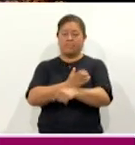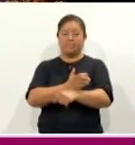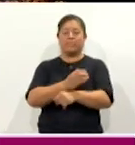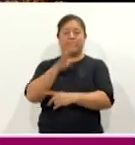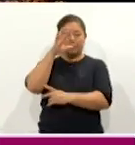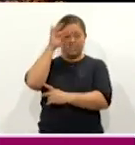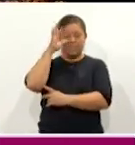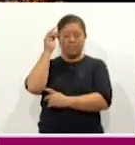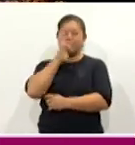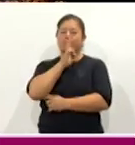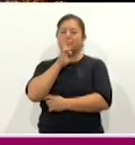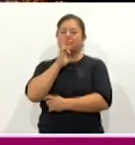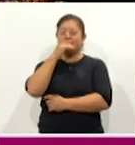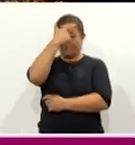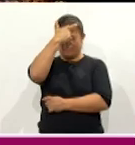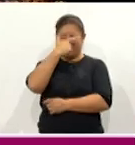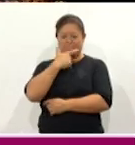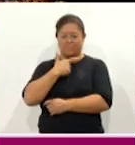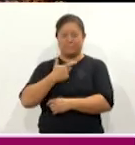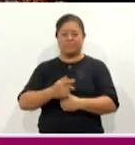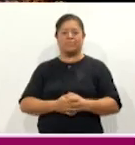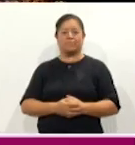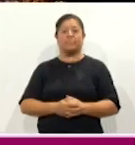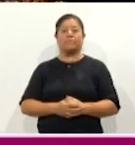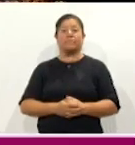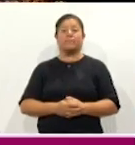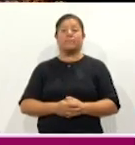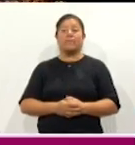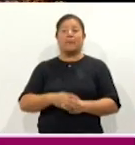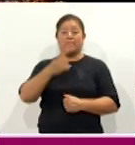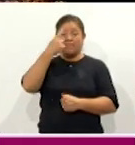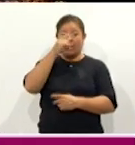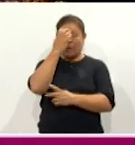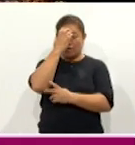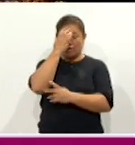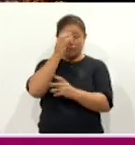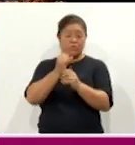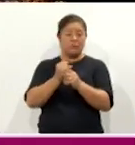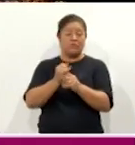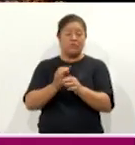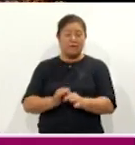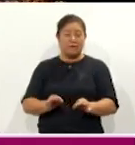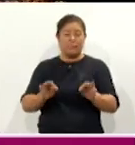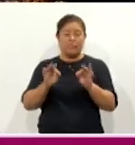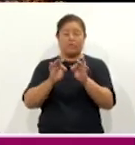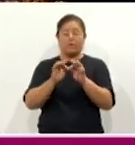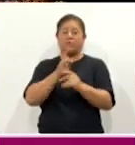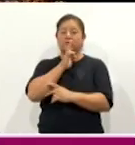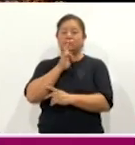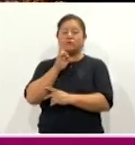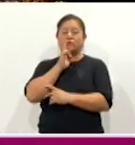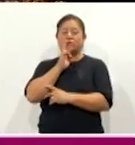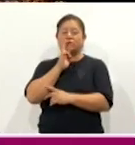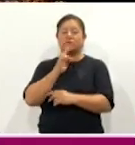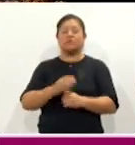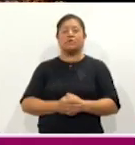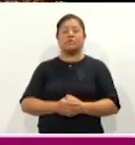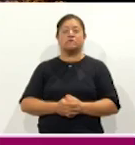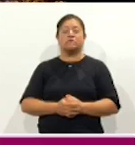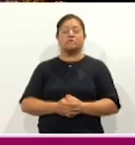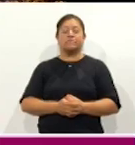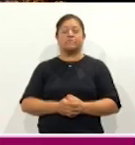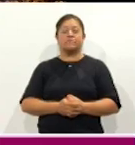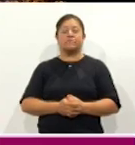de Coracid Noticias. Para informarse de lo más destacado acontecido durante las últimas horas